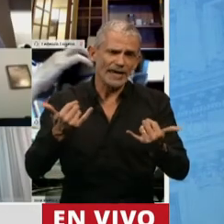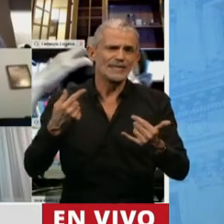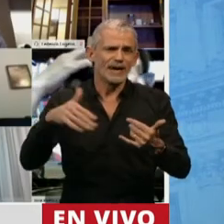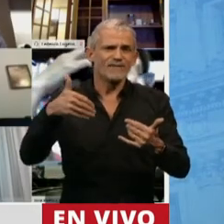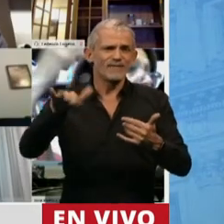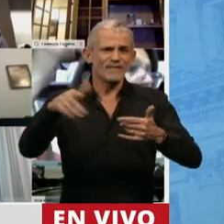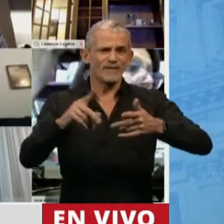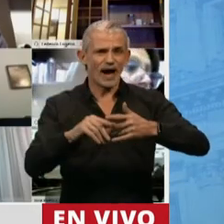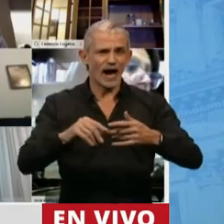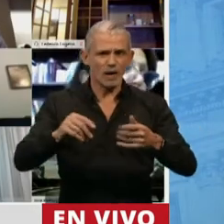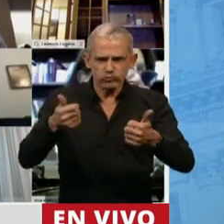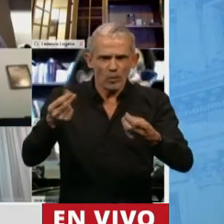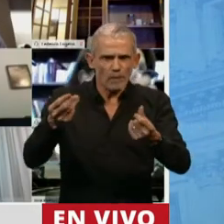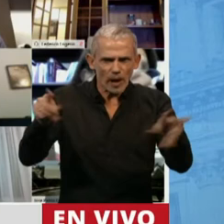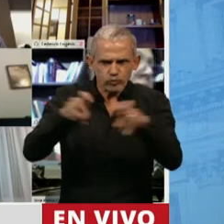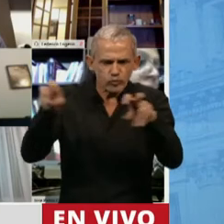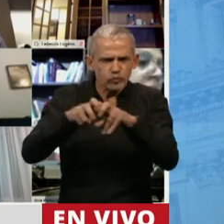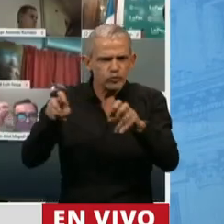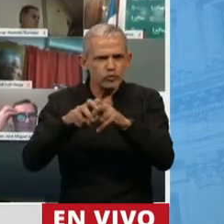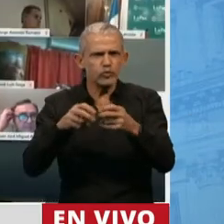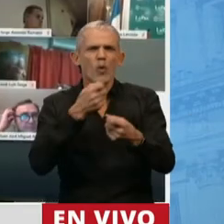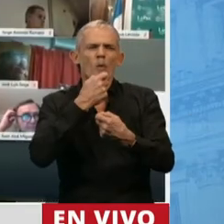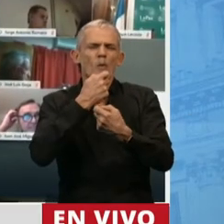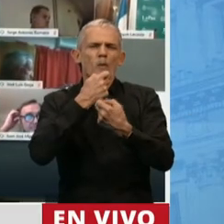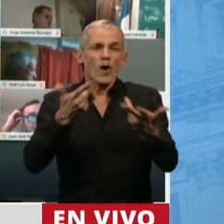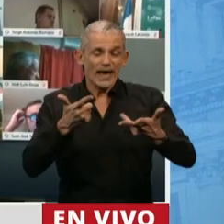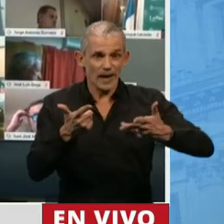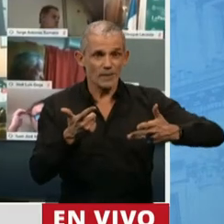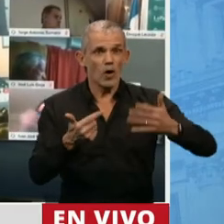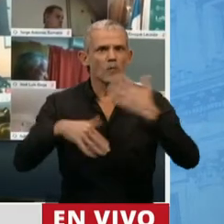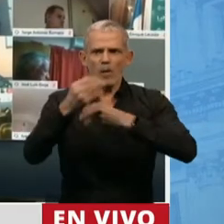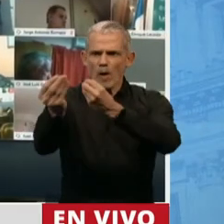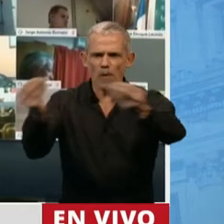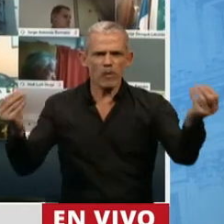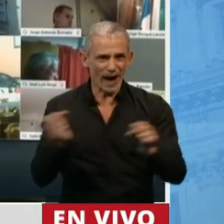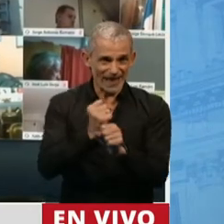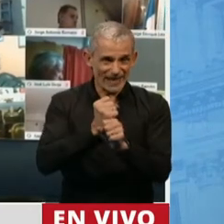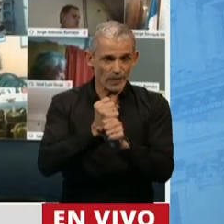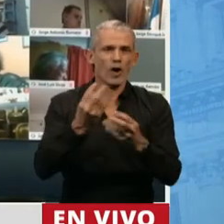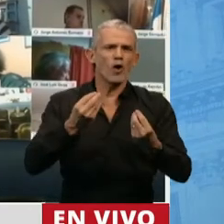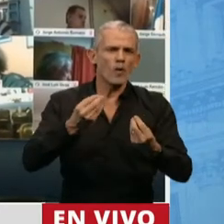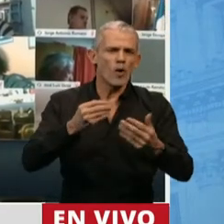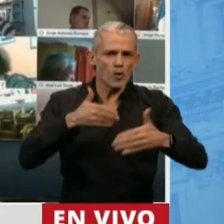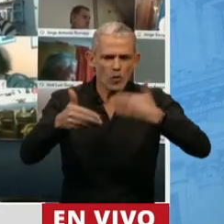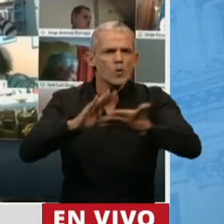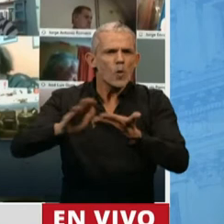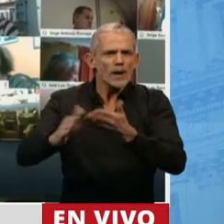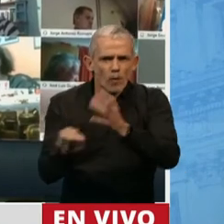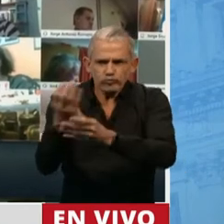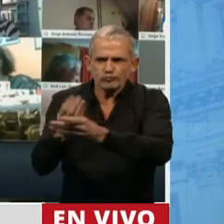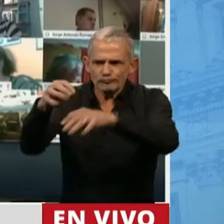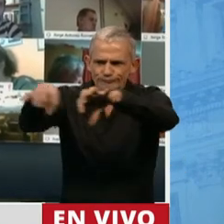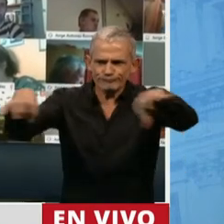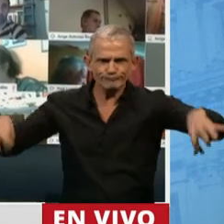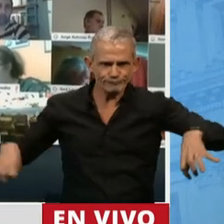generando beneficios como generar más fuentes de trabajo a través de nuevos desarrollos y